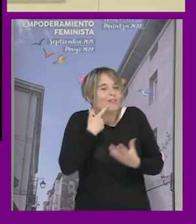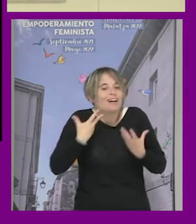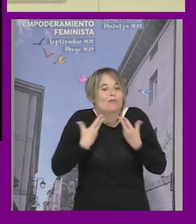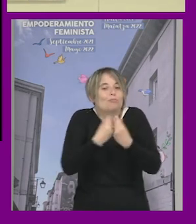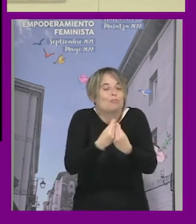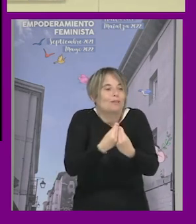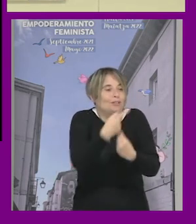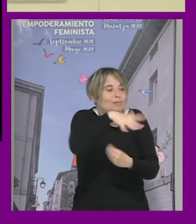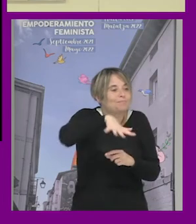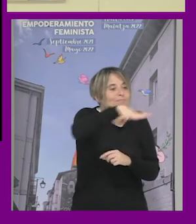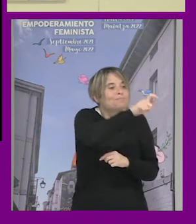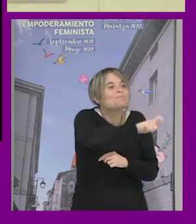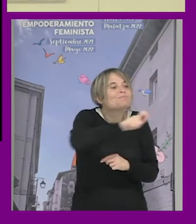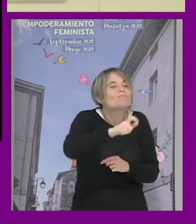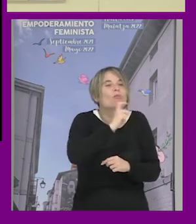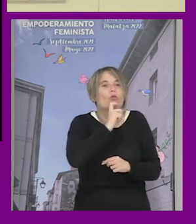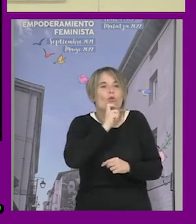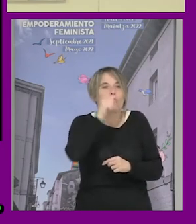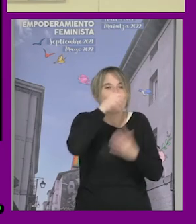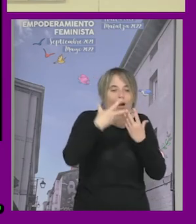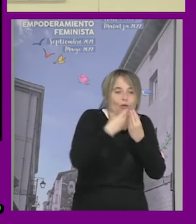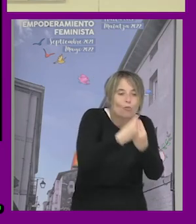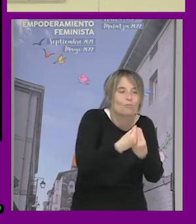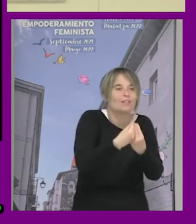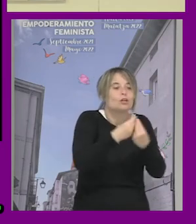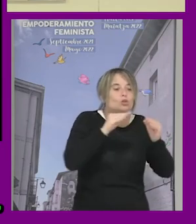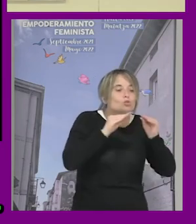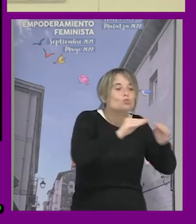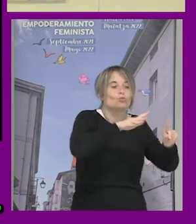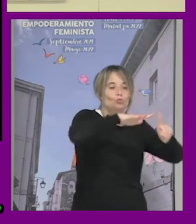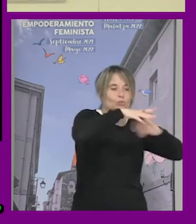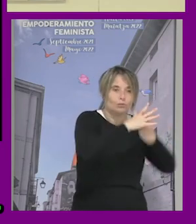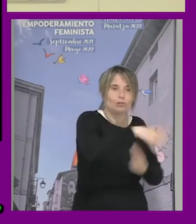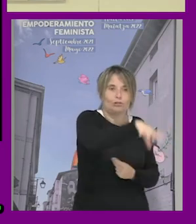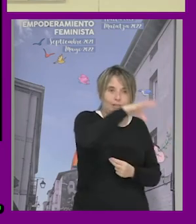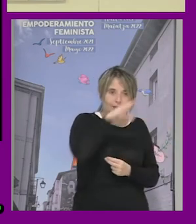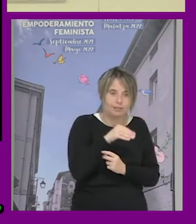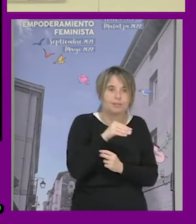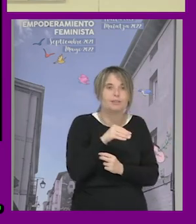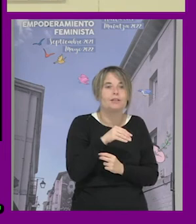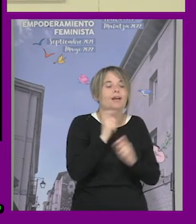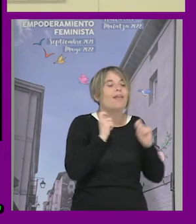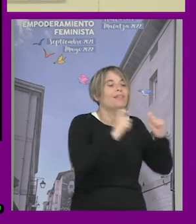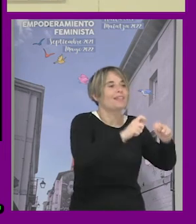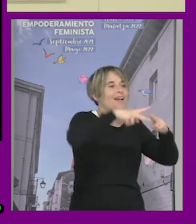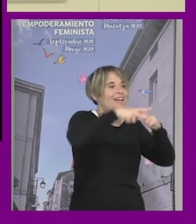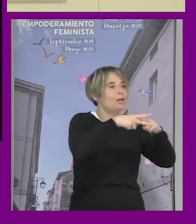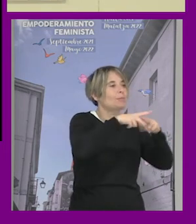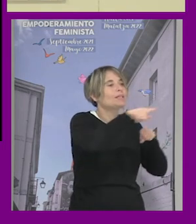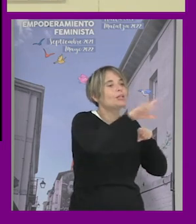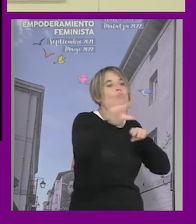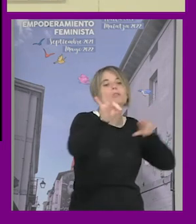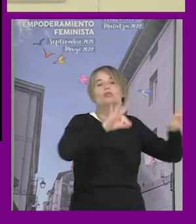estos estos chavales y chavalas entendiendo sus circunstancias y dándoles herramientas para que escojan